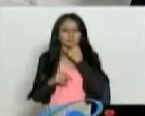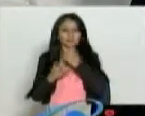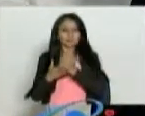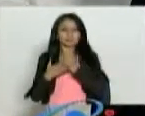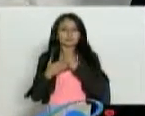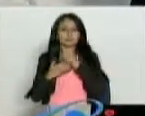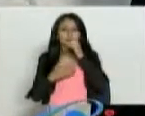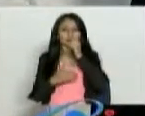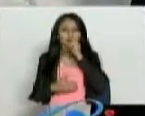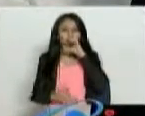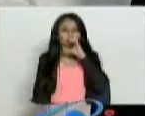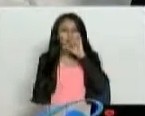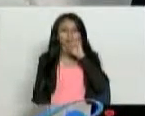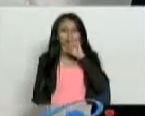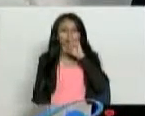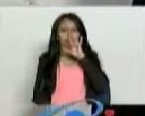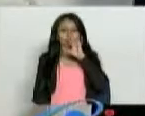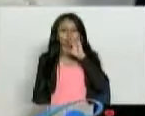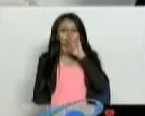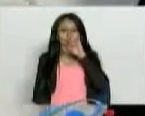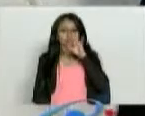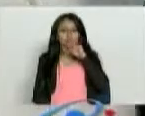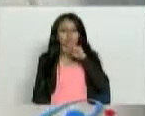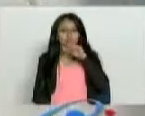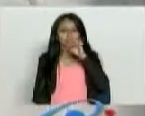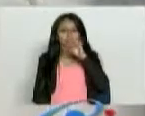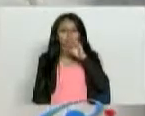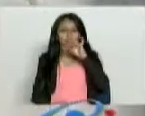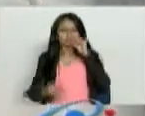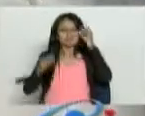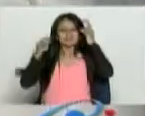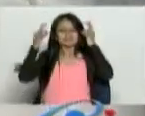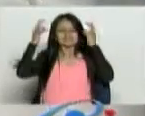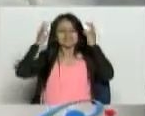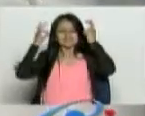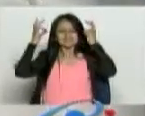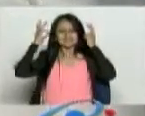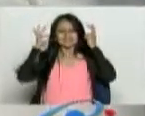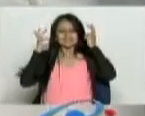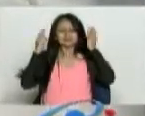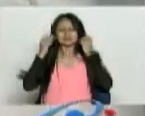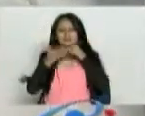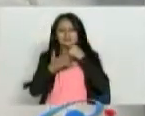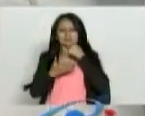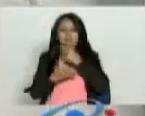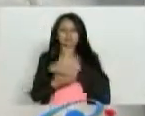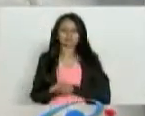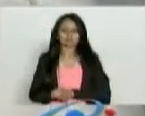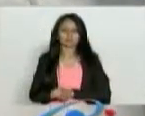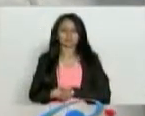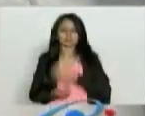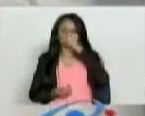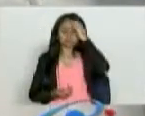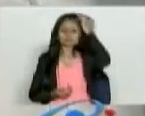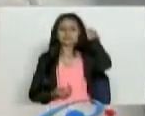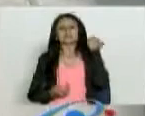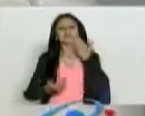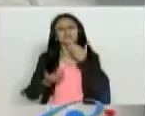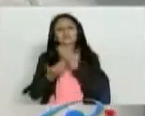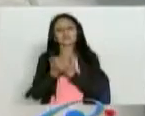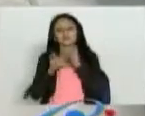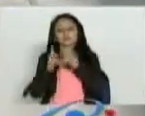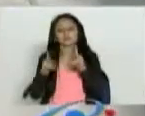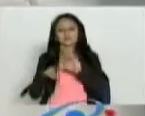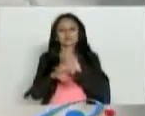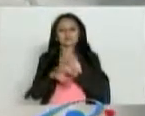acupuntura. Muchas gracias, doctor. A usted y a toda la gente de Pasto, muchas gracias por esa sintonía que en Pasto,